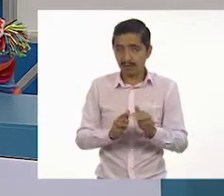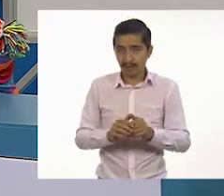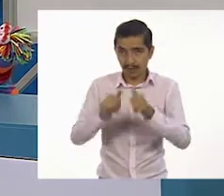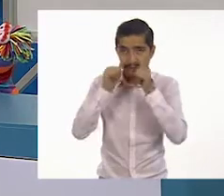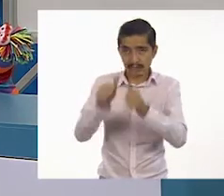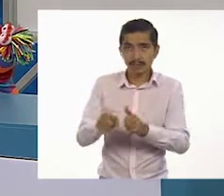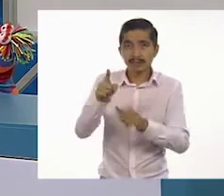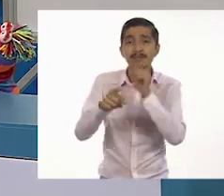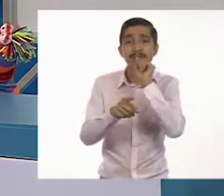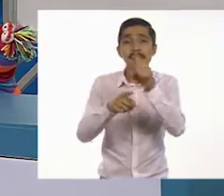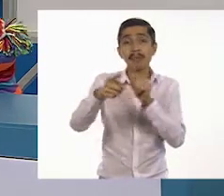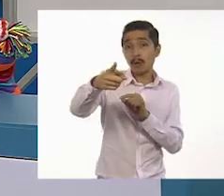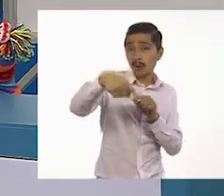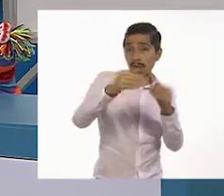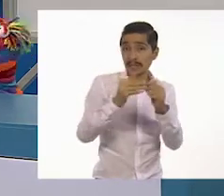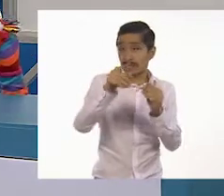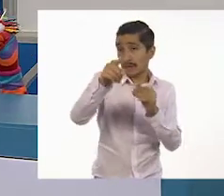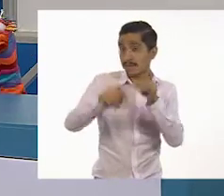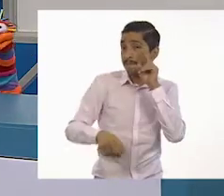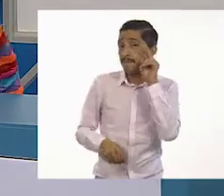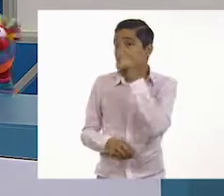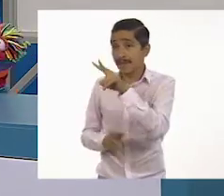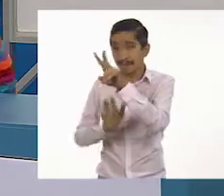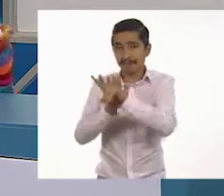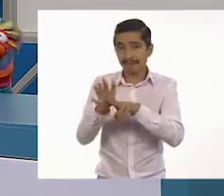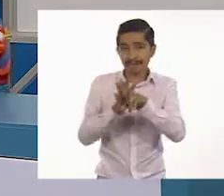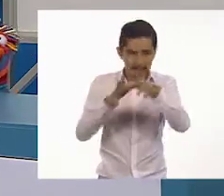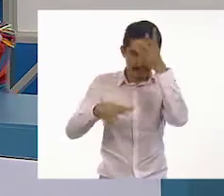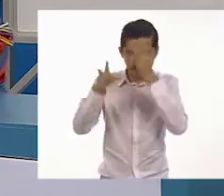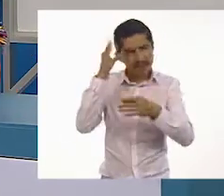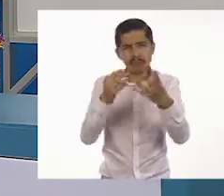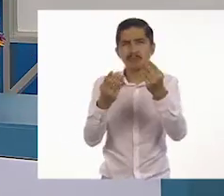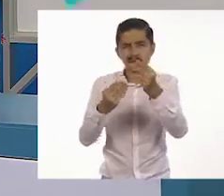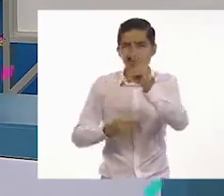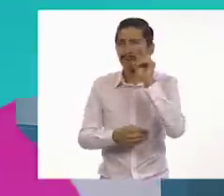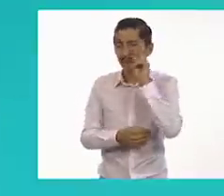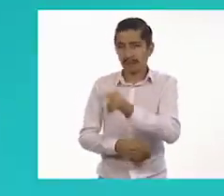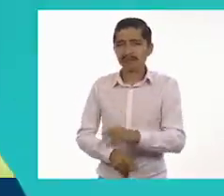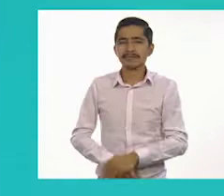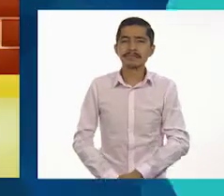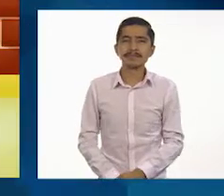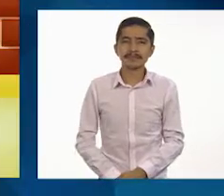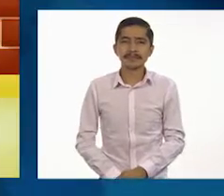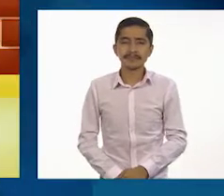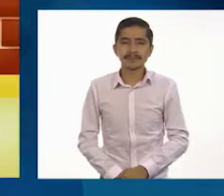Y también ustedes, estudiantes en casa. Vamos a verlo. Vamos a aprender mucho de ello. Adelante. Vamos a verlo, profesor.